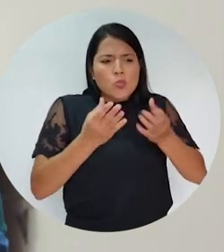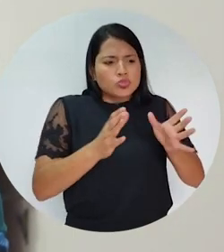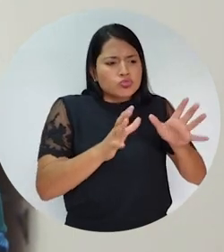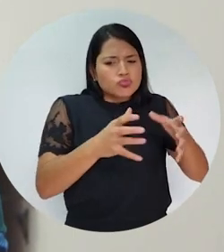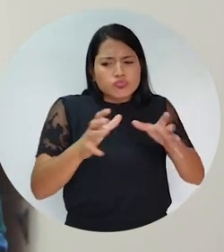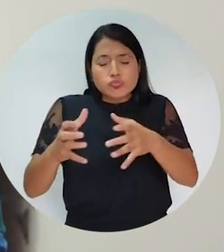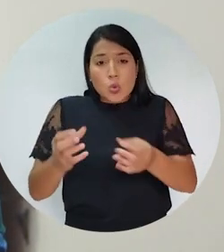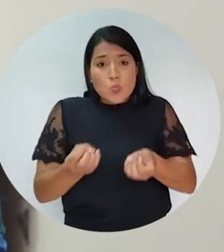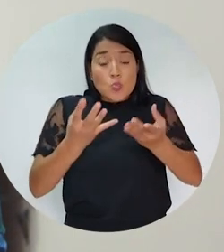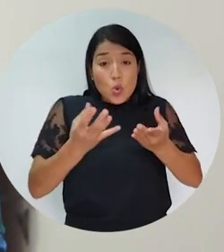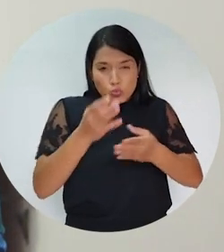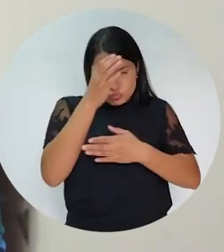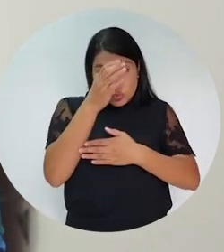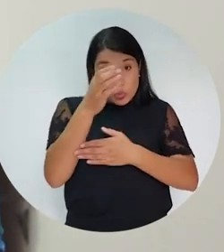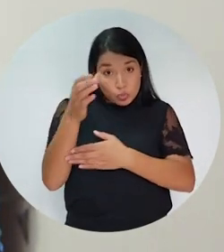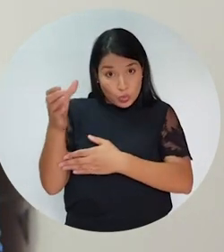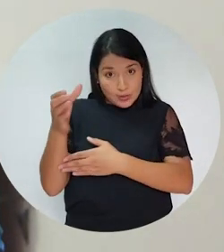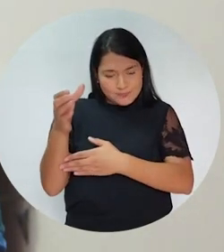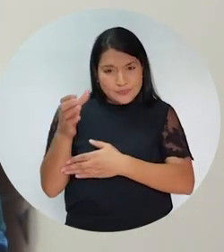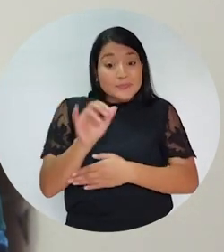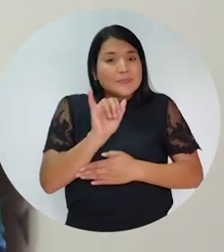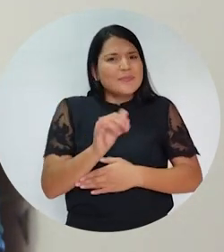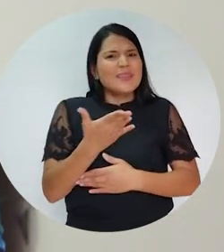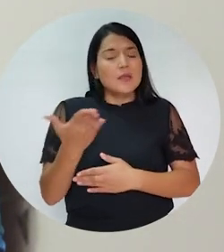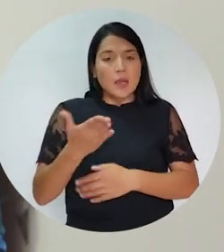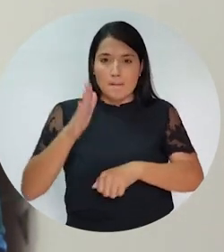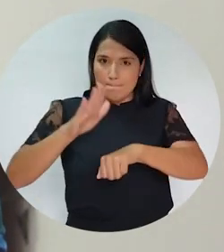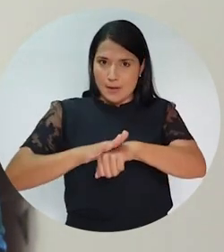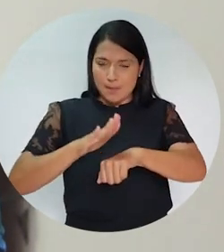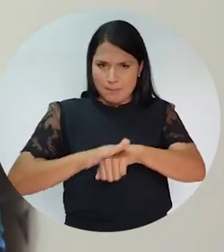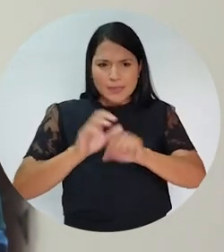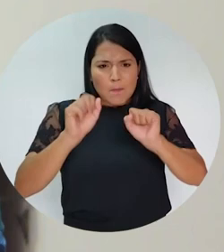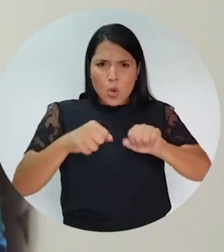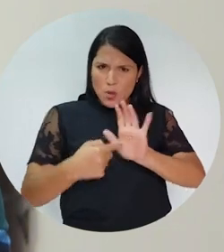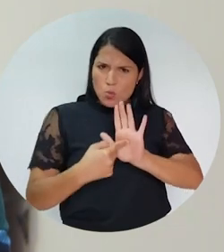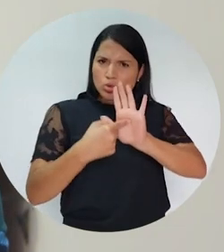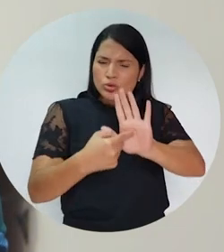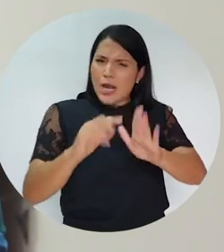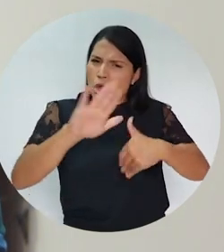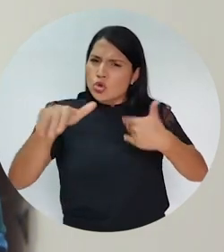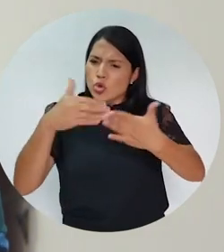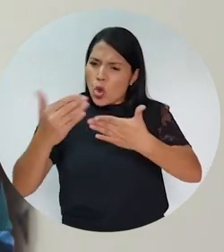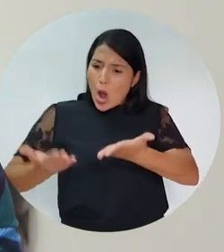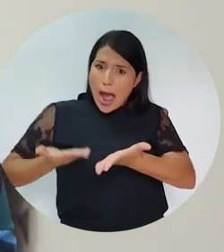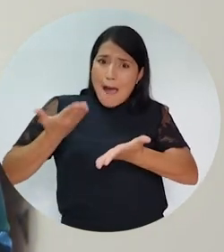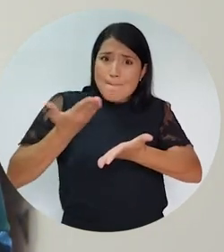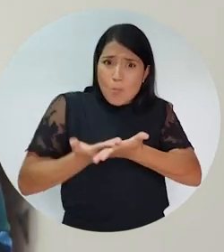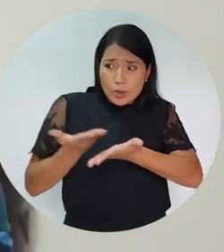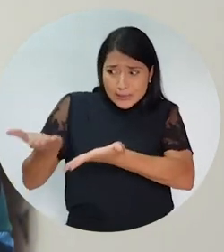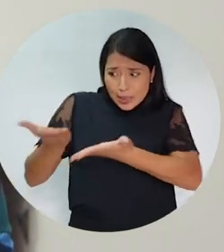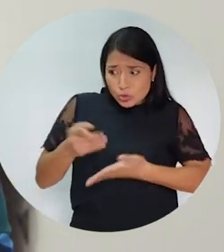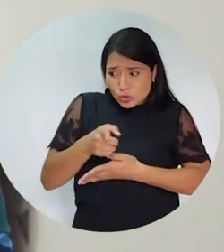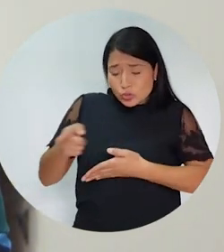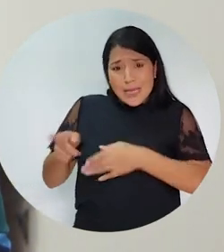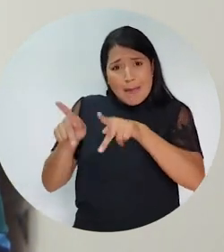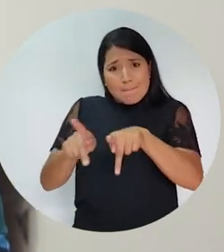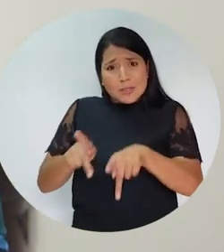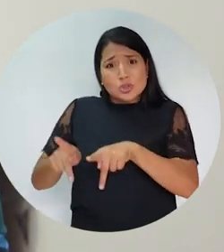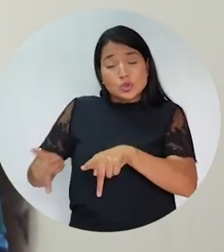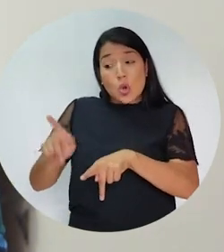país multietnico y pluricultural. Esto ha permitido que se evidencien los aportes de la cultura